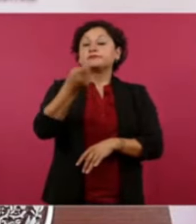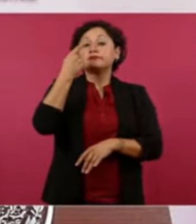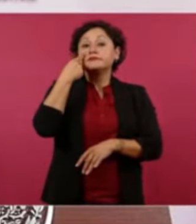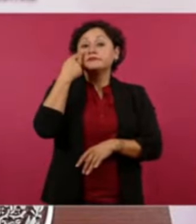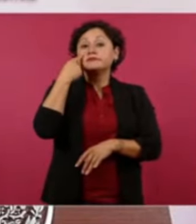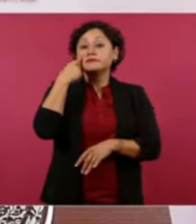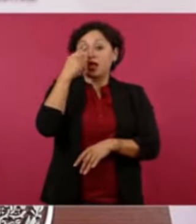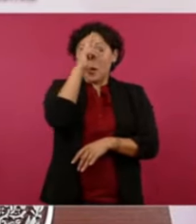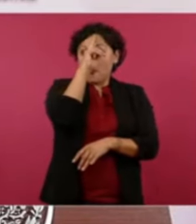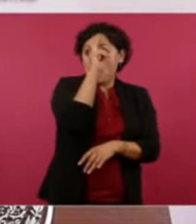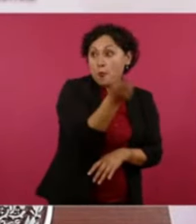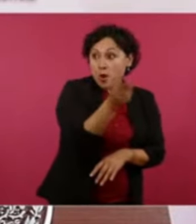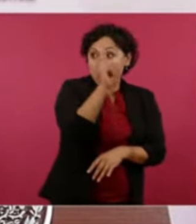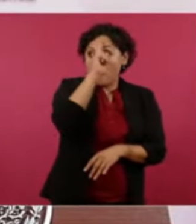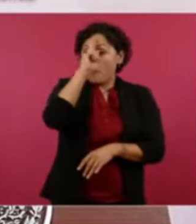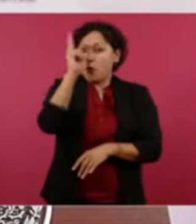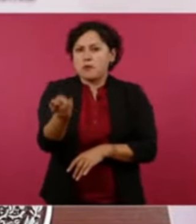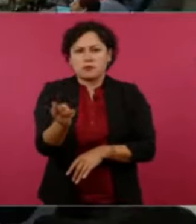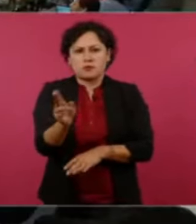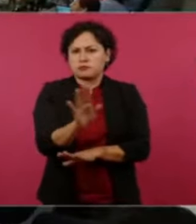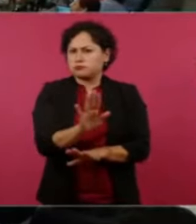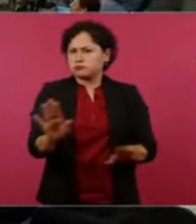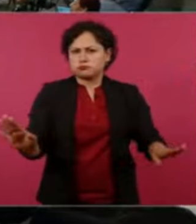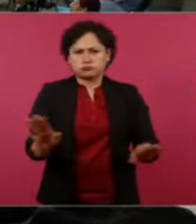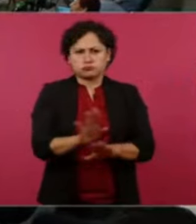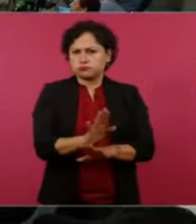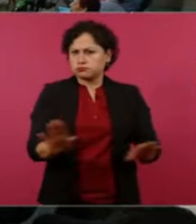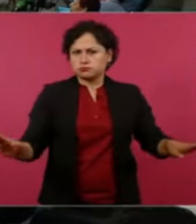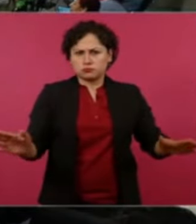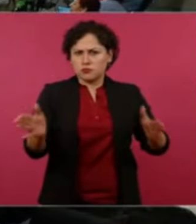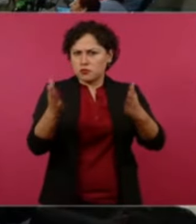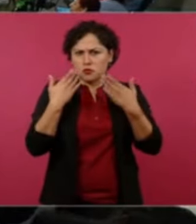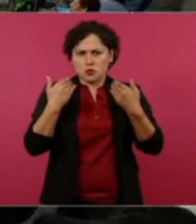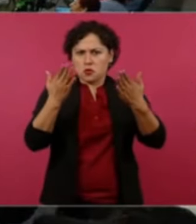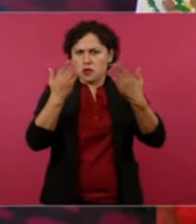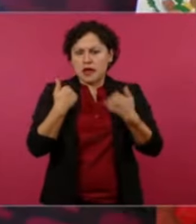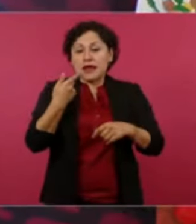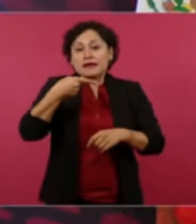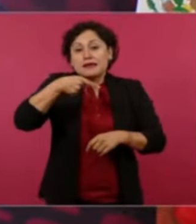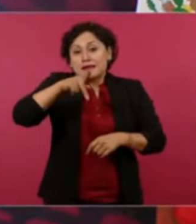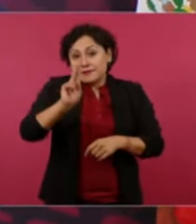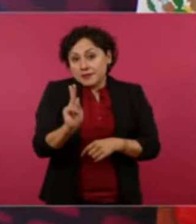es nada más que tengamos posibilidad de replicar